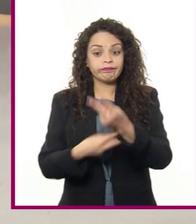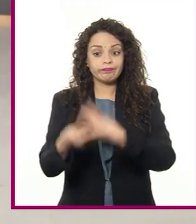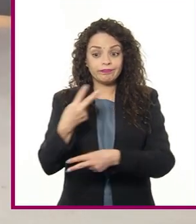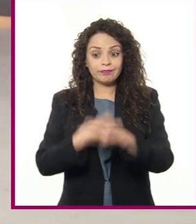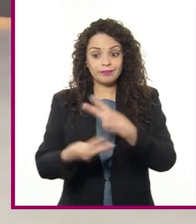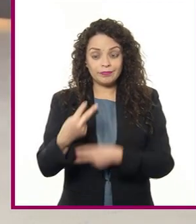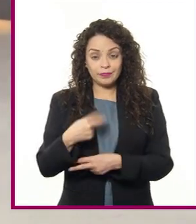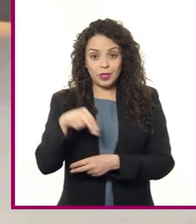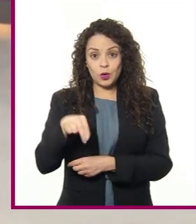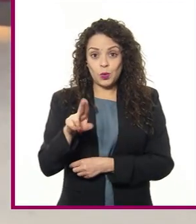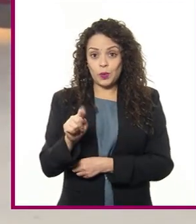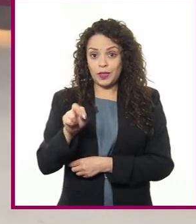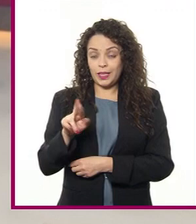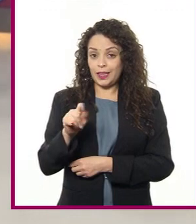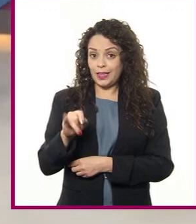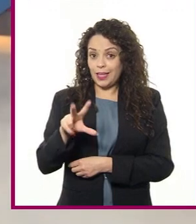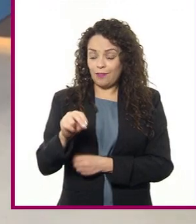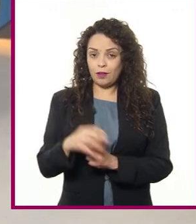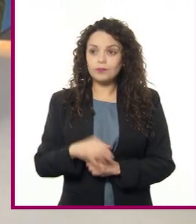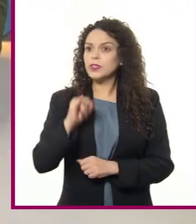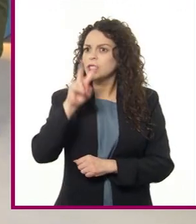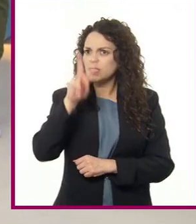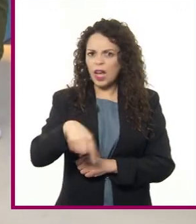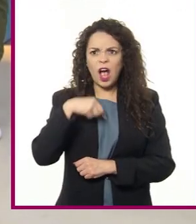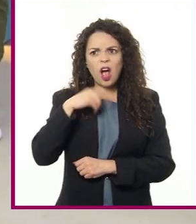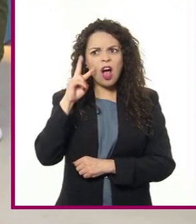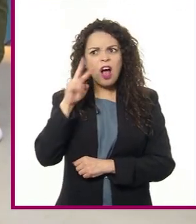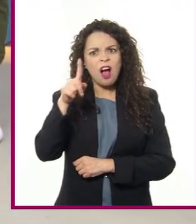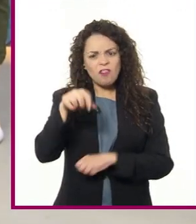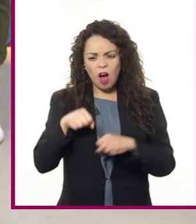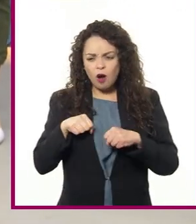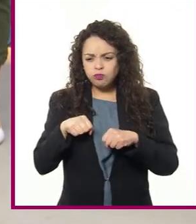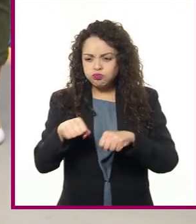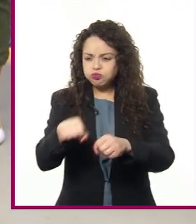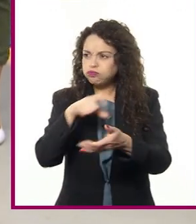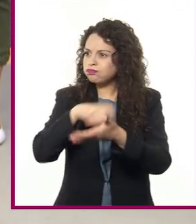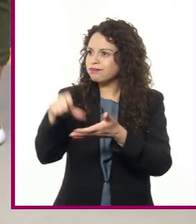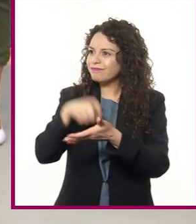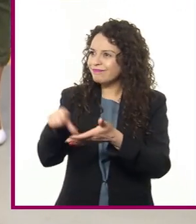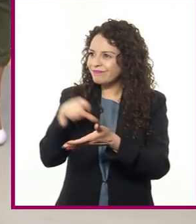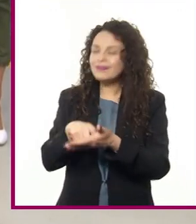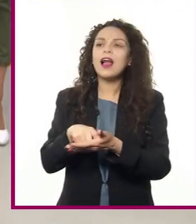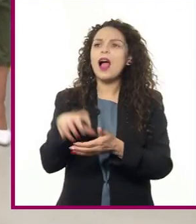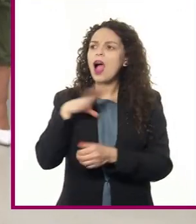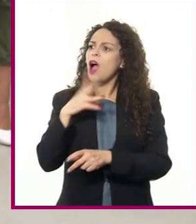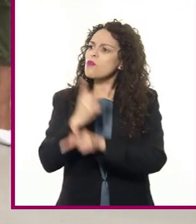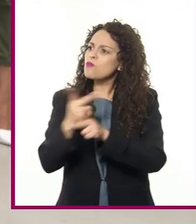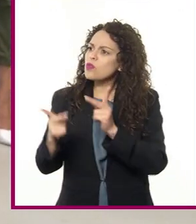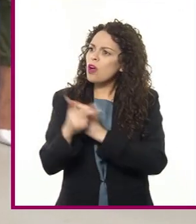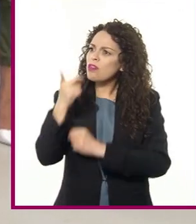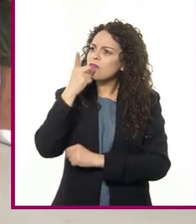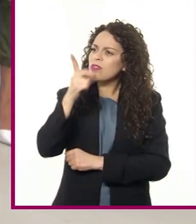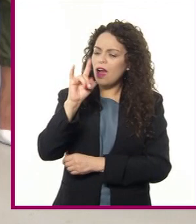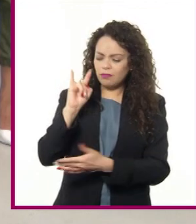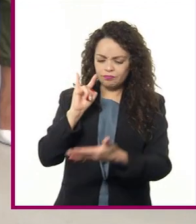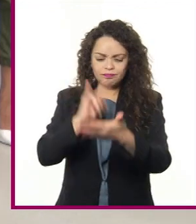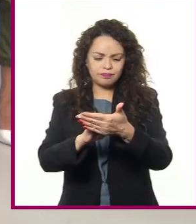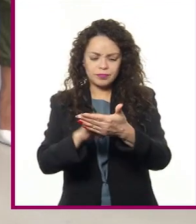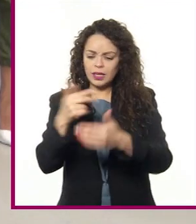Es verdad, en el supermercado he observado que existen algunos productos etiquetados que dicen